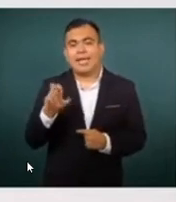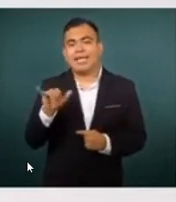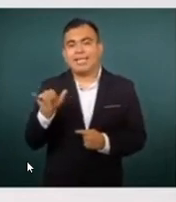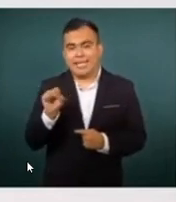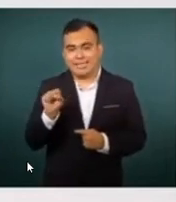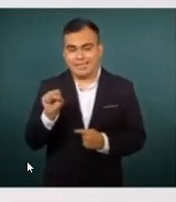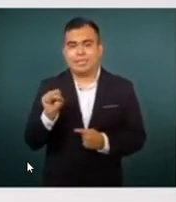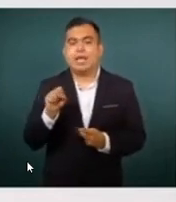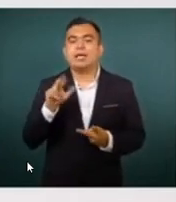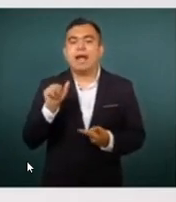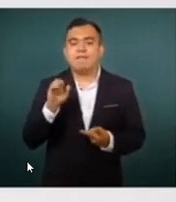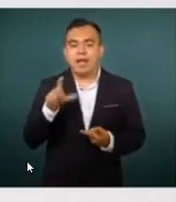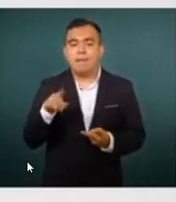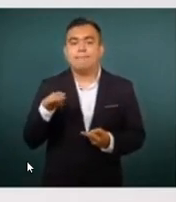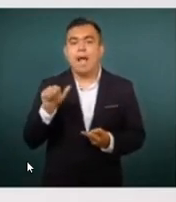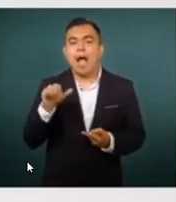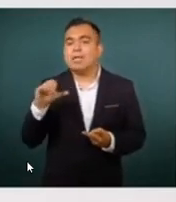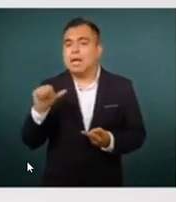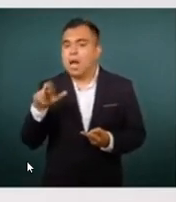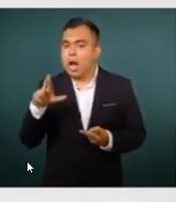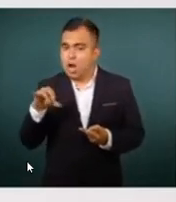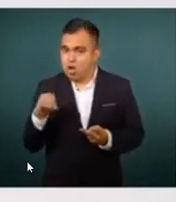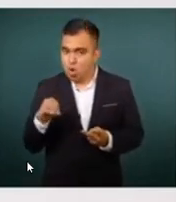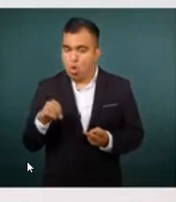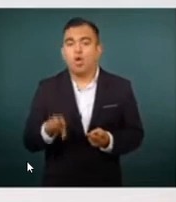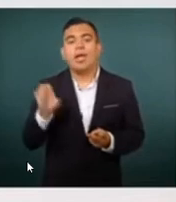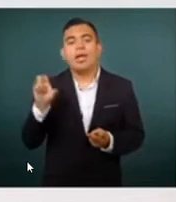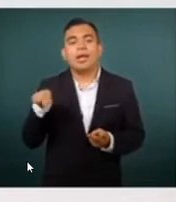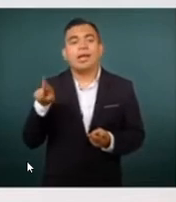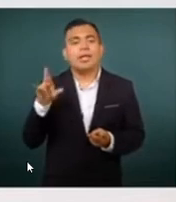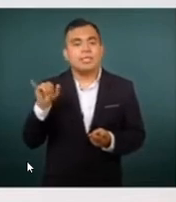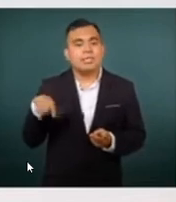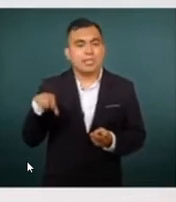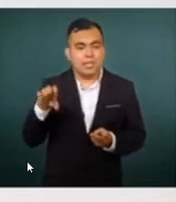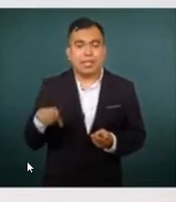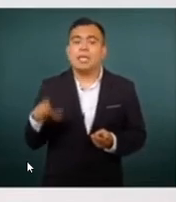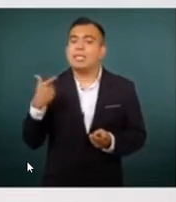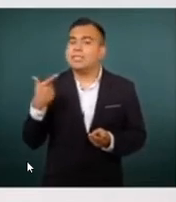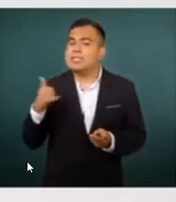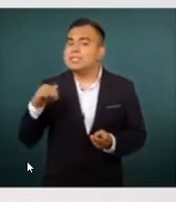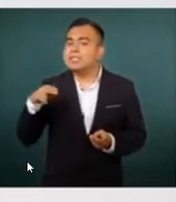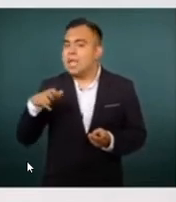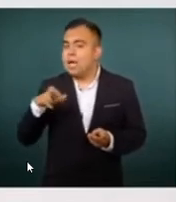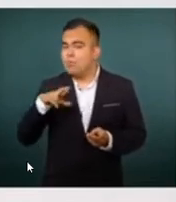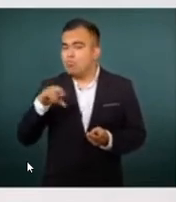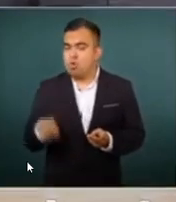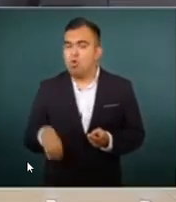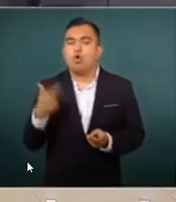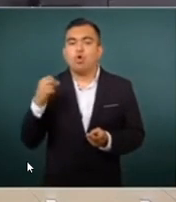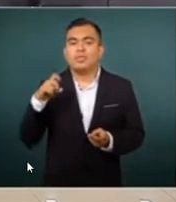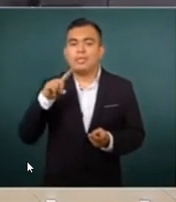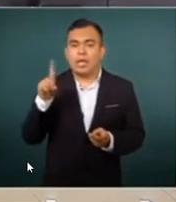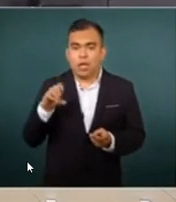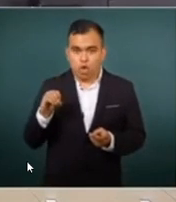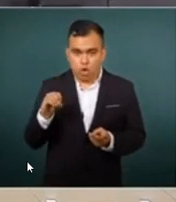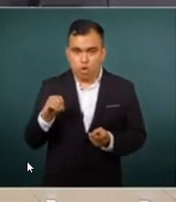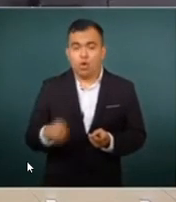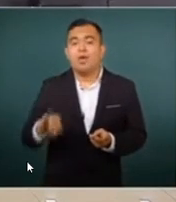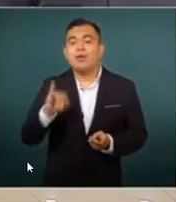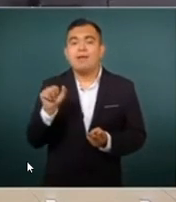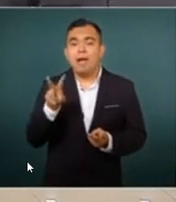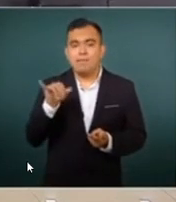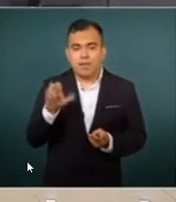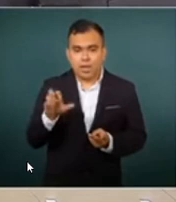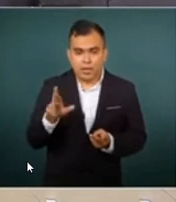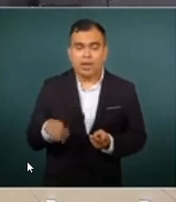Rojas, Macario Esquetino, Enrique Serna, Guillermo Sheridan, Consuelo Sáizar, Javier Sicilia,